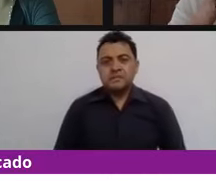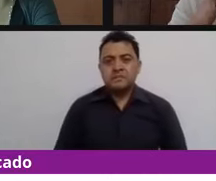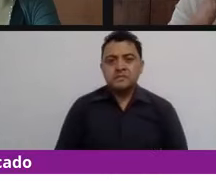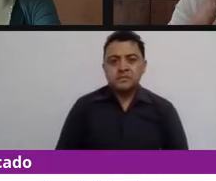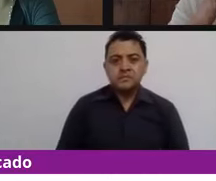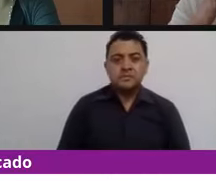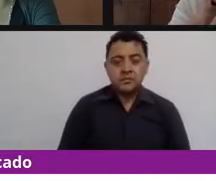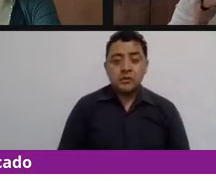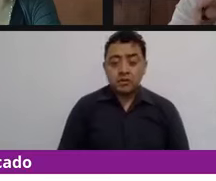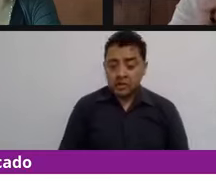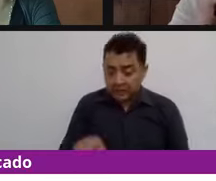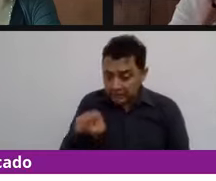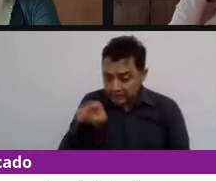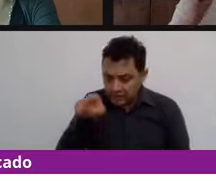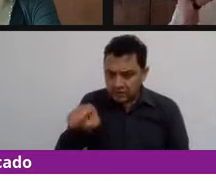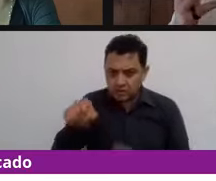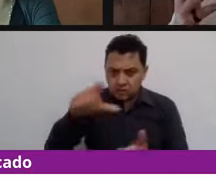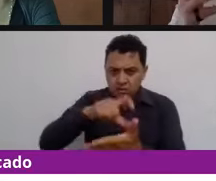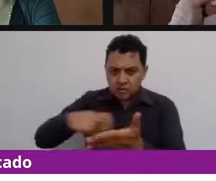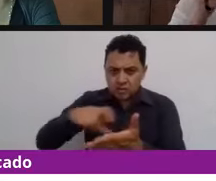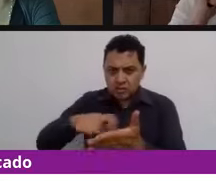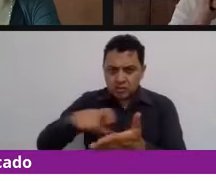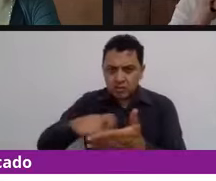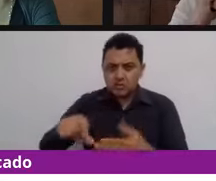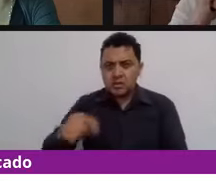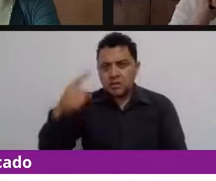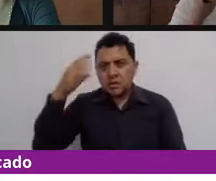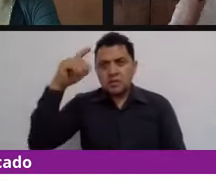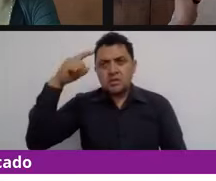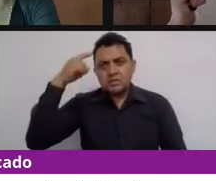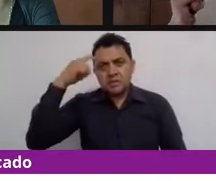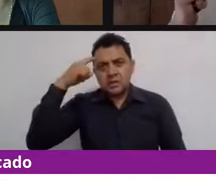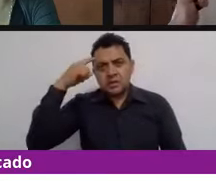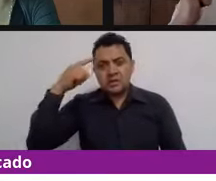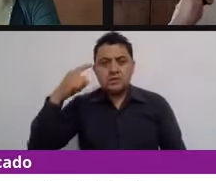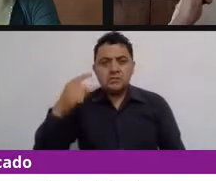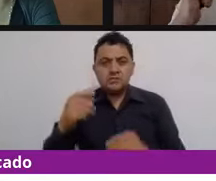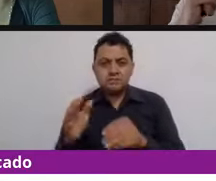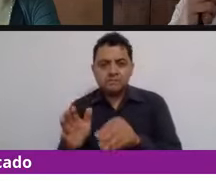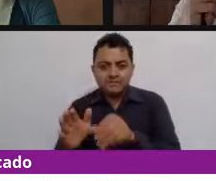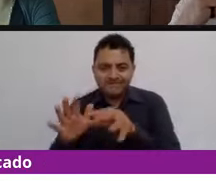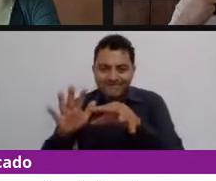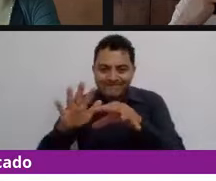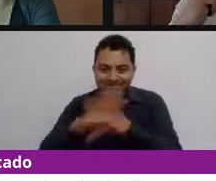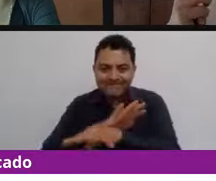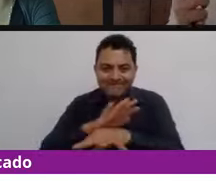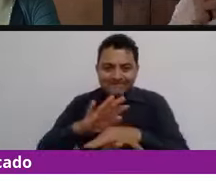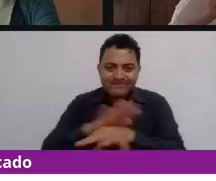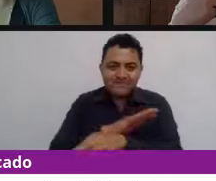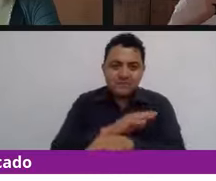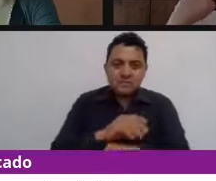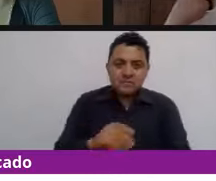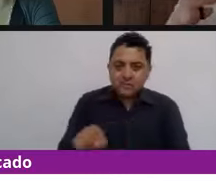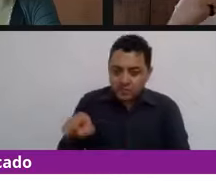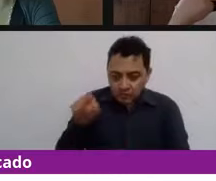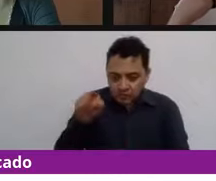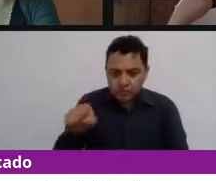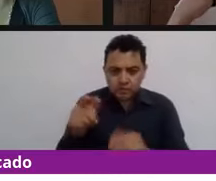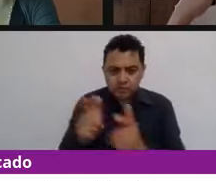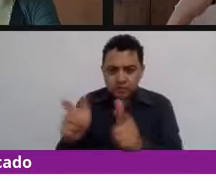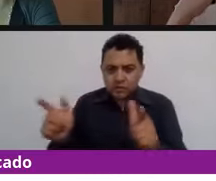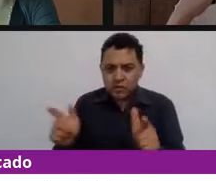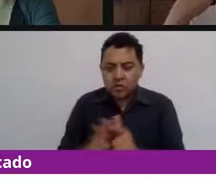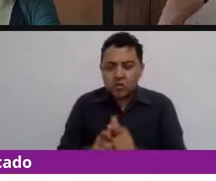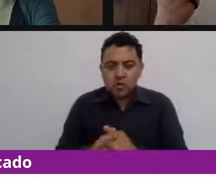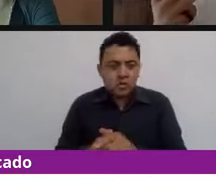consumidor pues empezó a cambiar la narrativa y empezó a convertirse en un trato muy